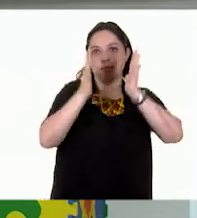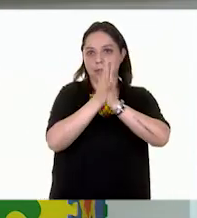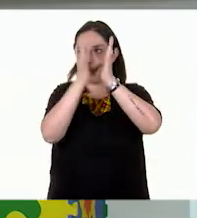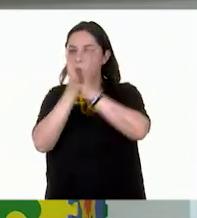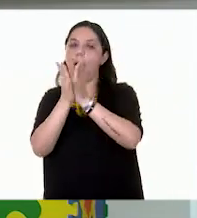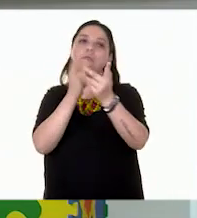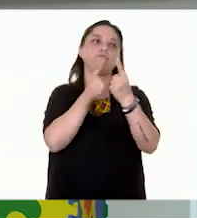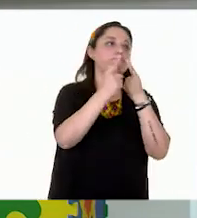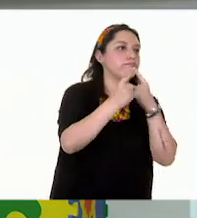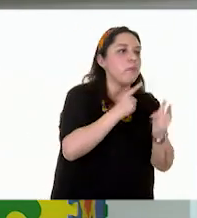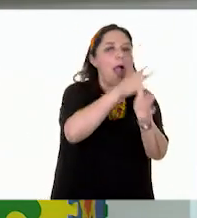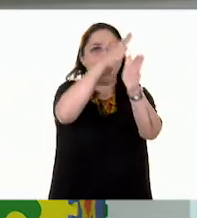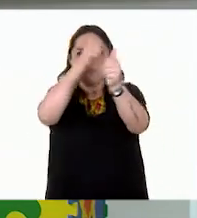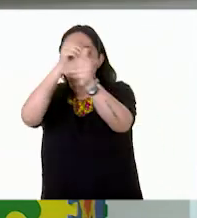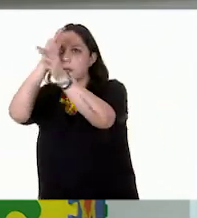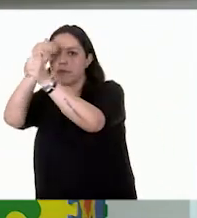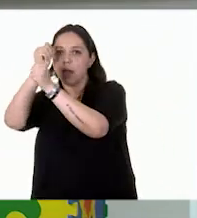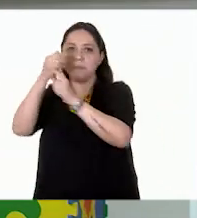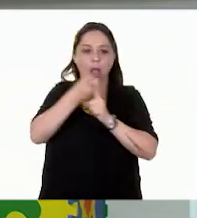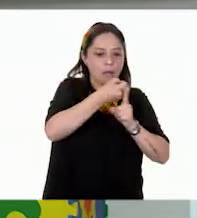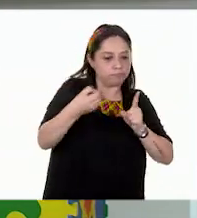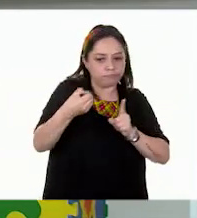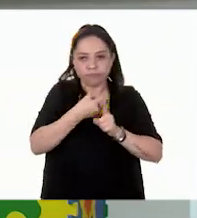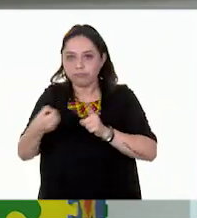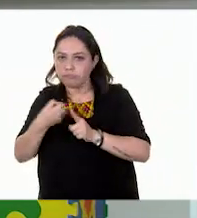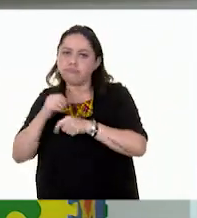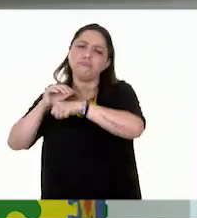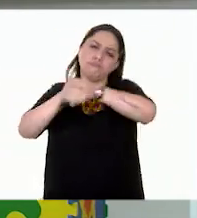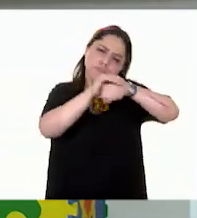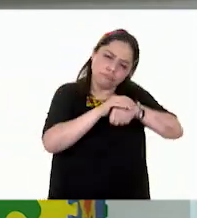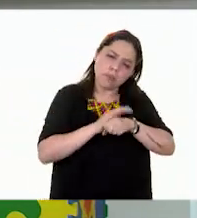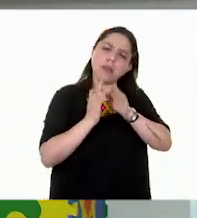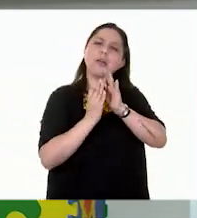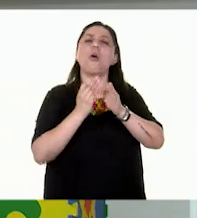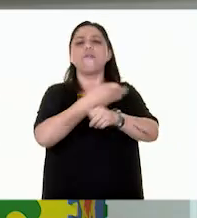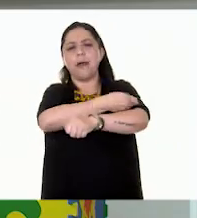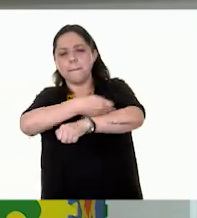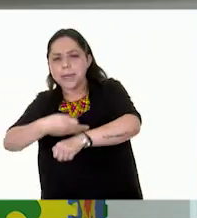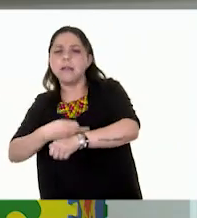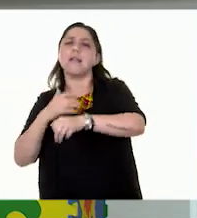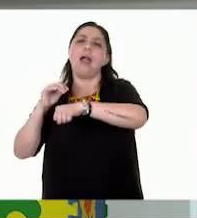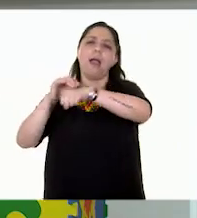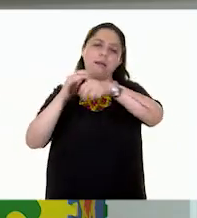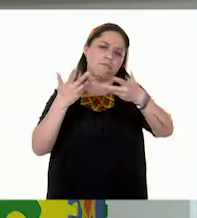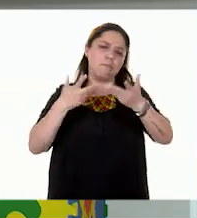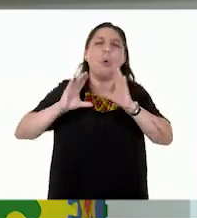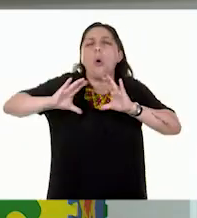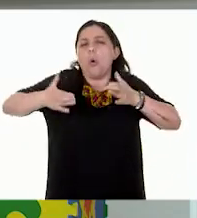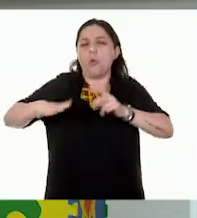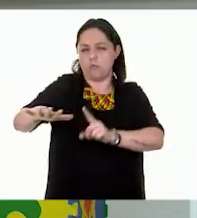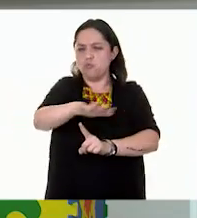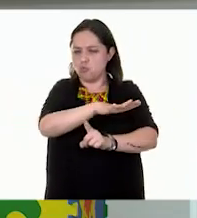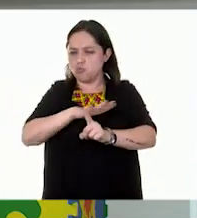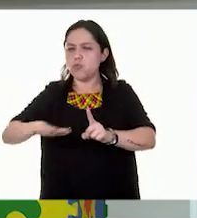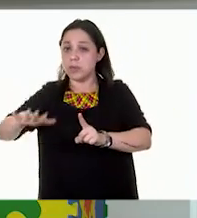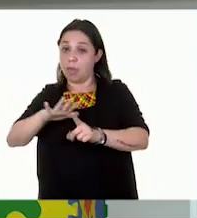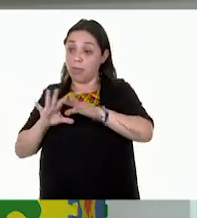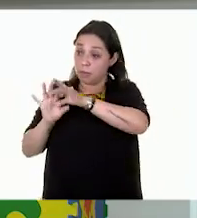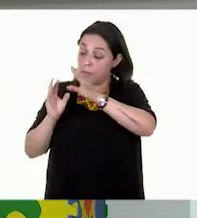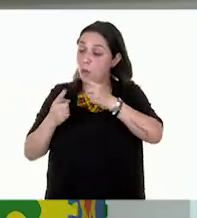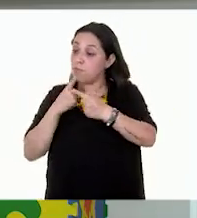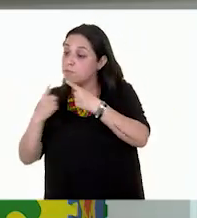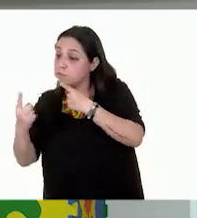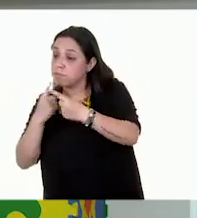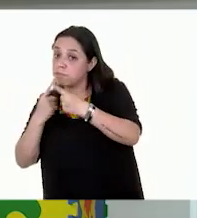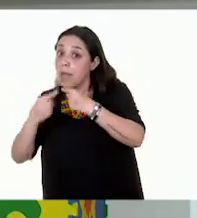de ponernos de acuerdo con nuestra familia, amigas, amigos o comunidad en general para llevar a cabo una serie de